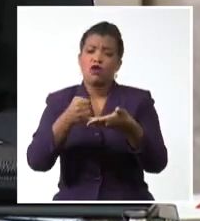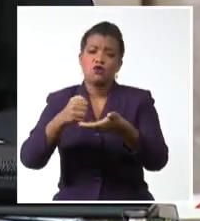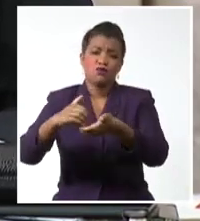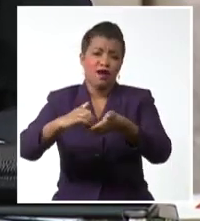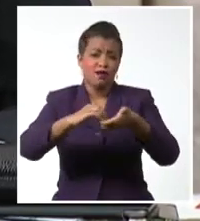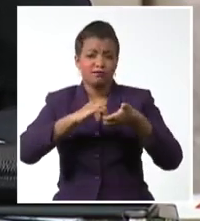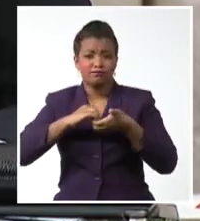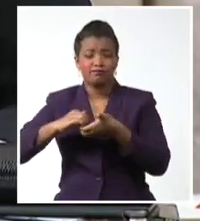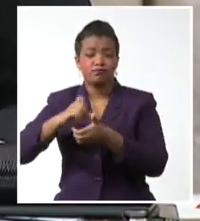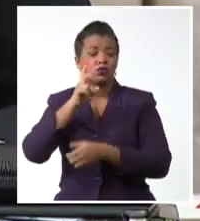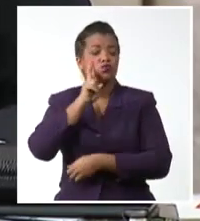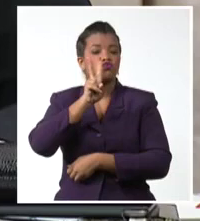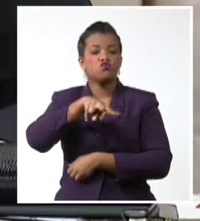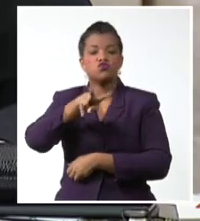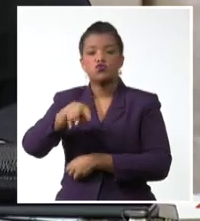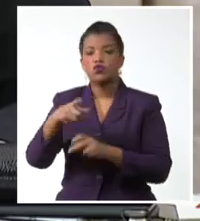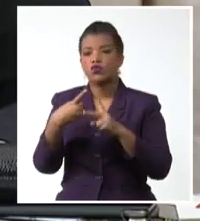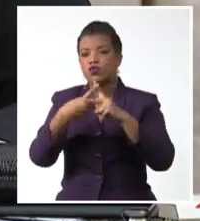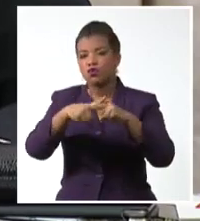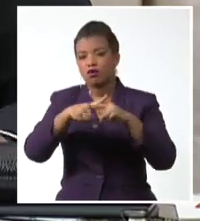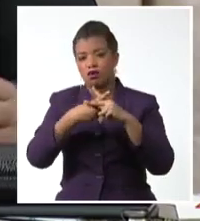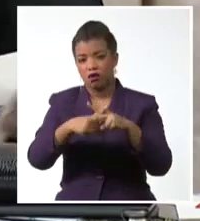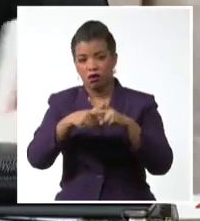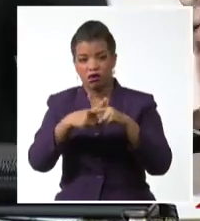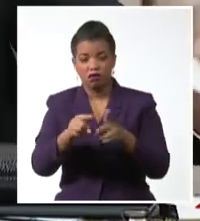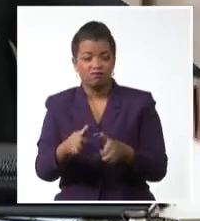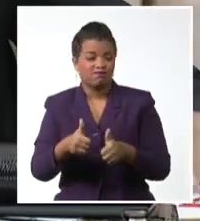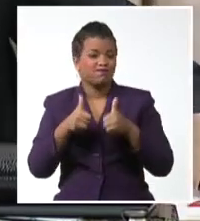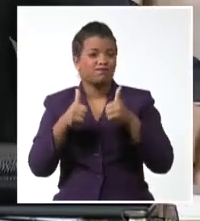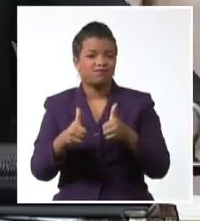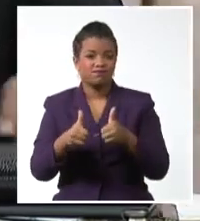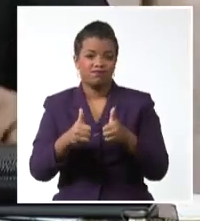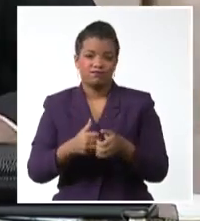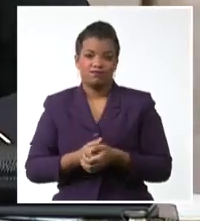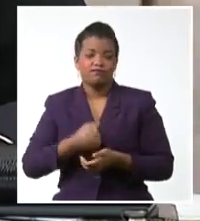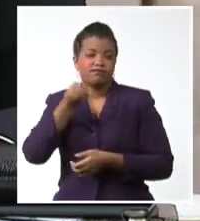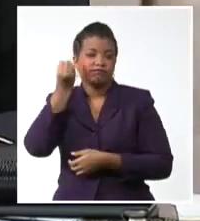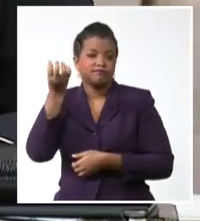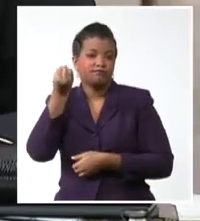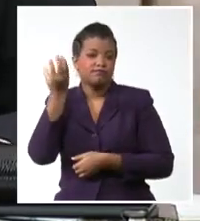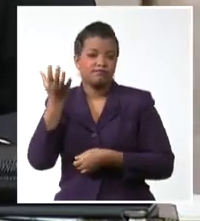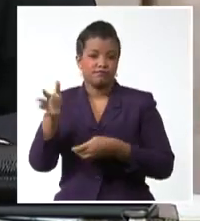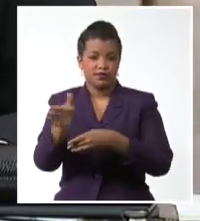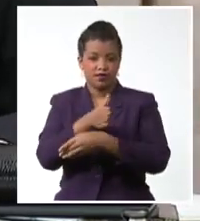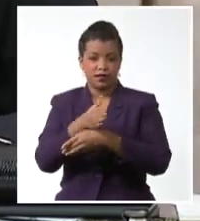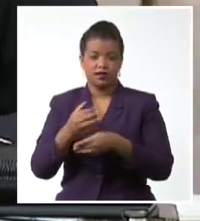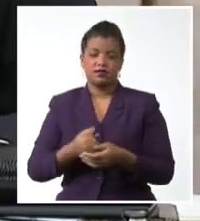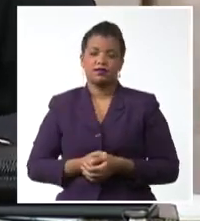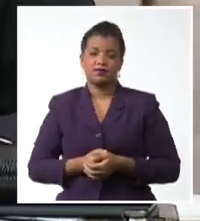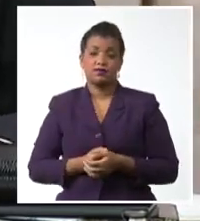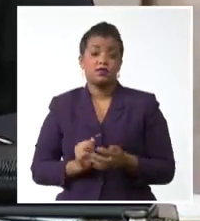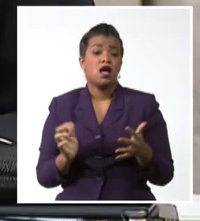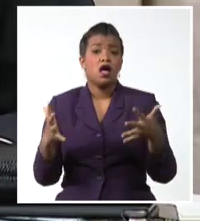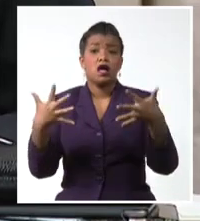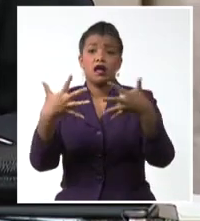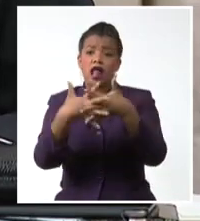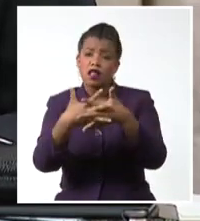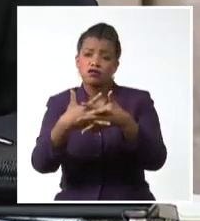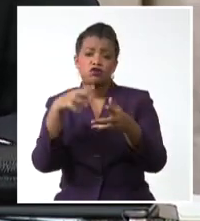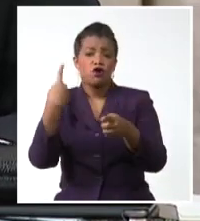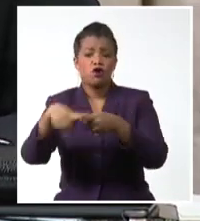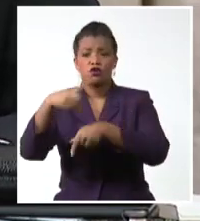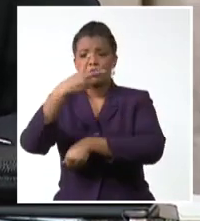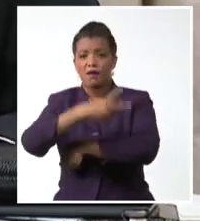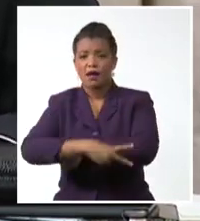y la búsqueda de soluciones concertadas e innovadoras multilateralismo cooperación y